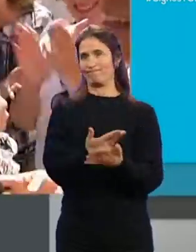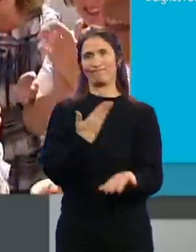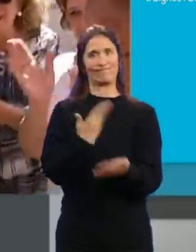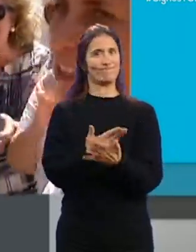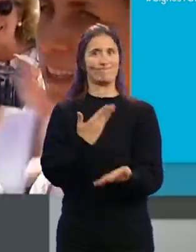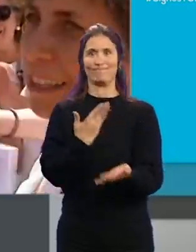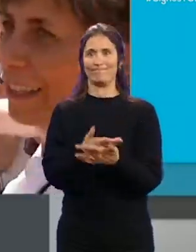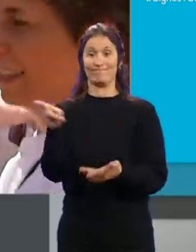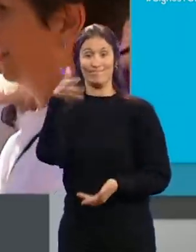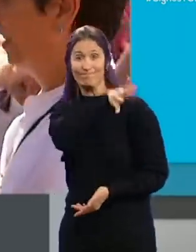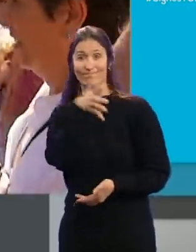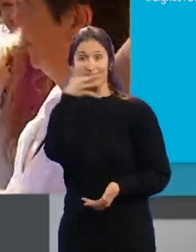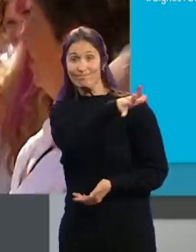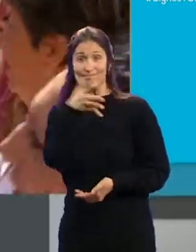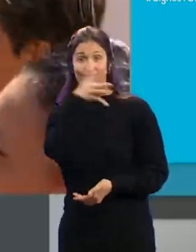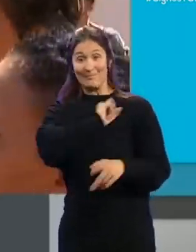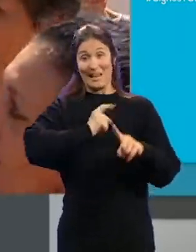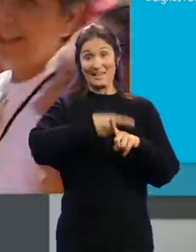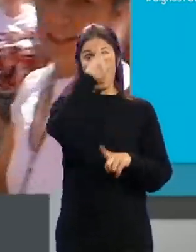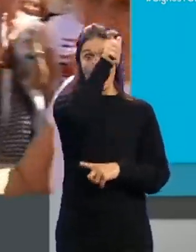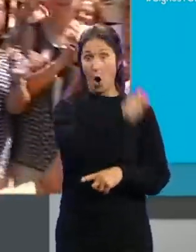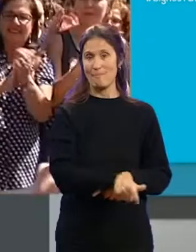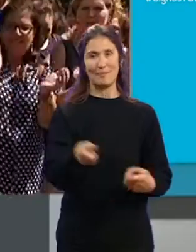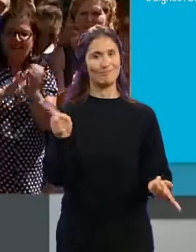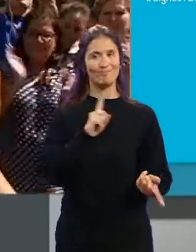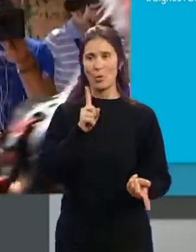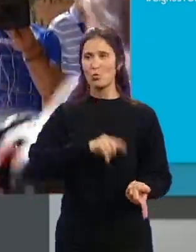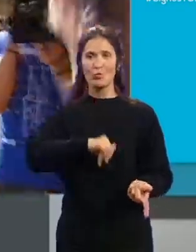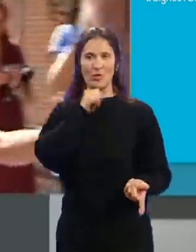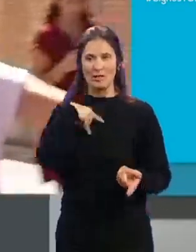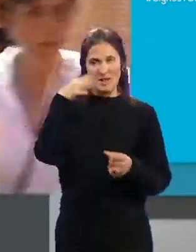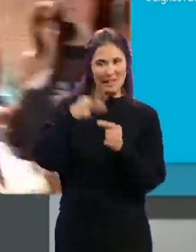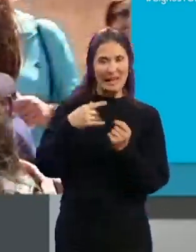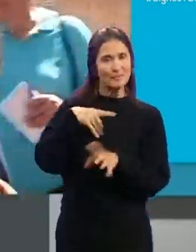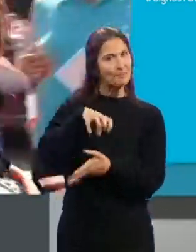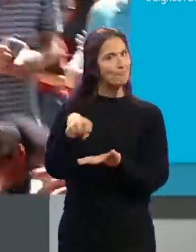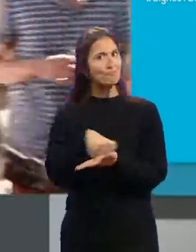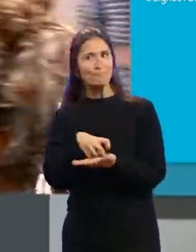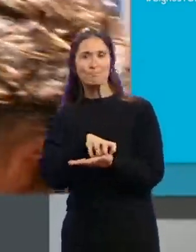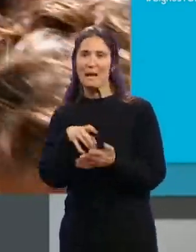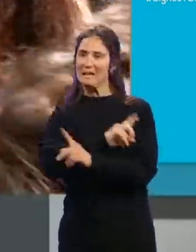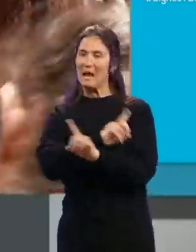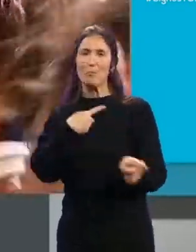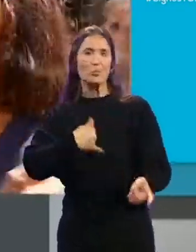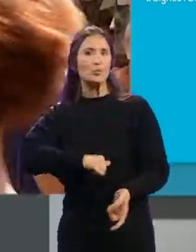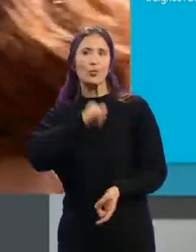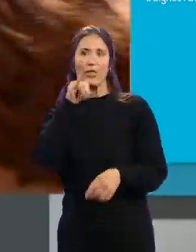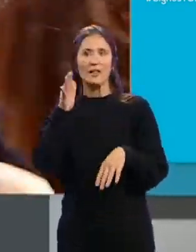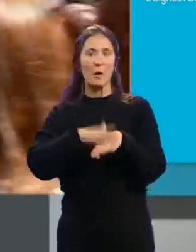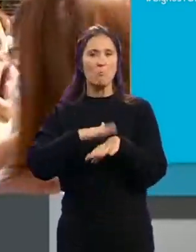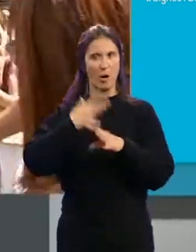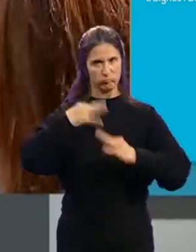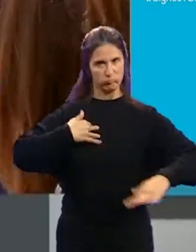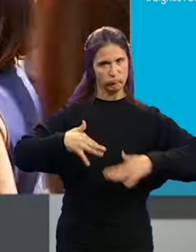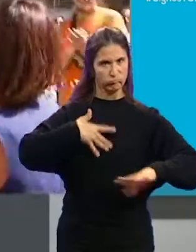acusaciones de Rivas... ...contra su expareja... ...no son suficientemente creíbles... ...y en cualquier caso insuficientes... ...para llevar a cabo una